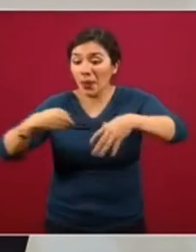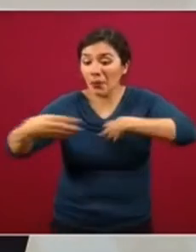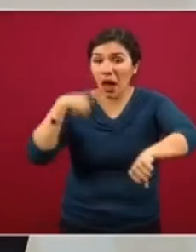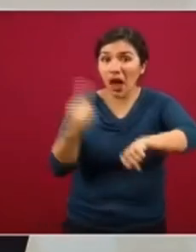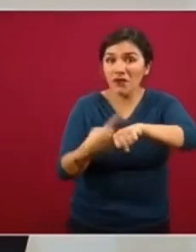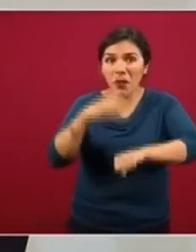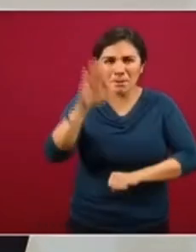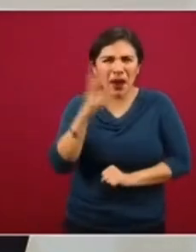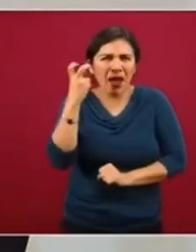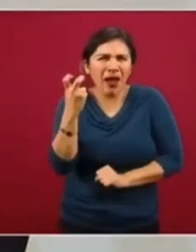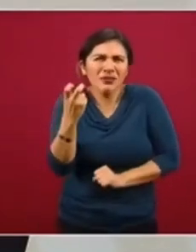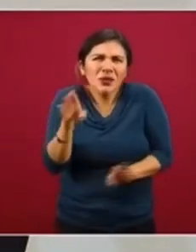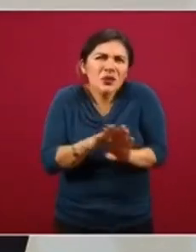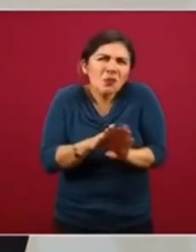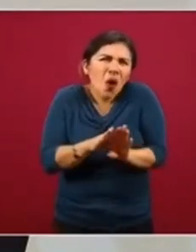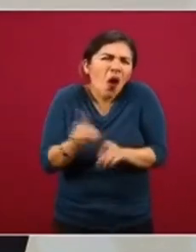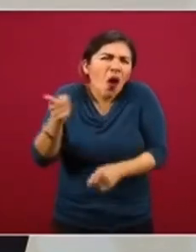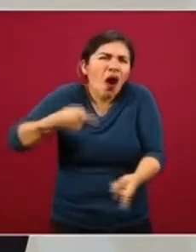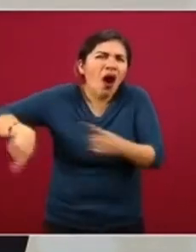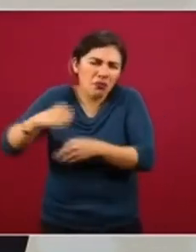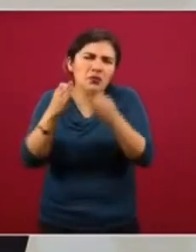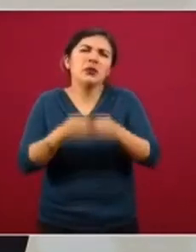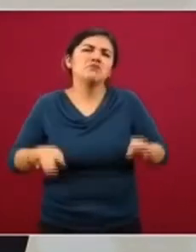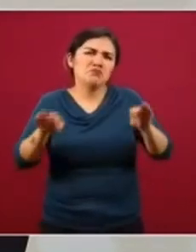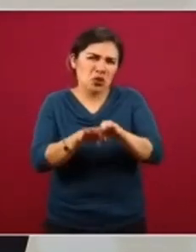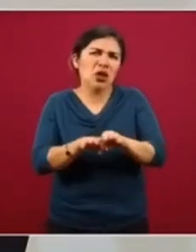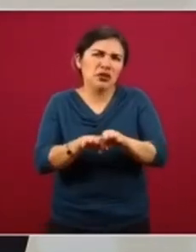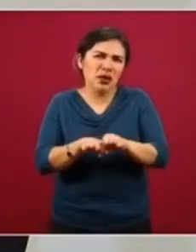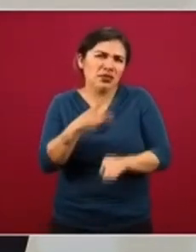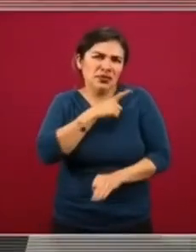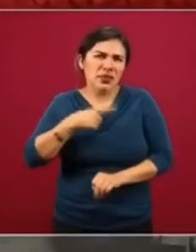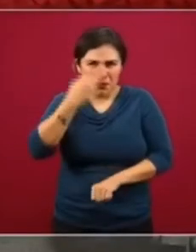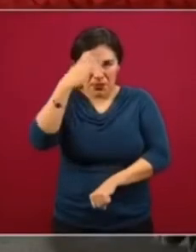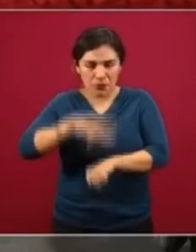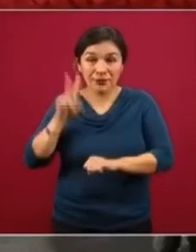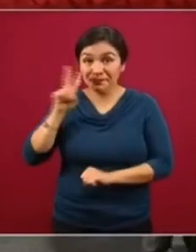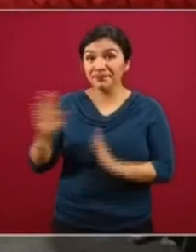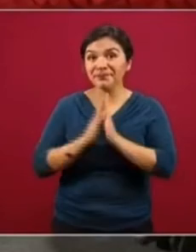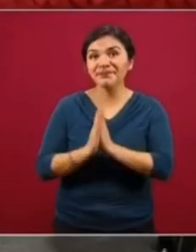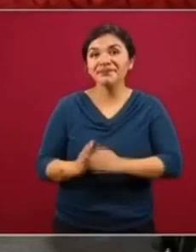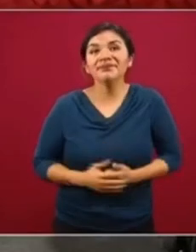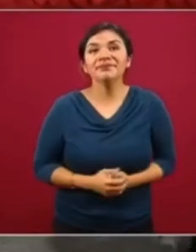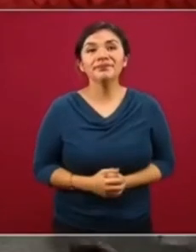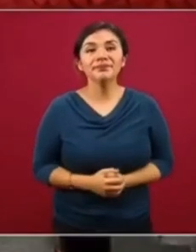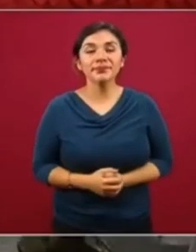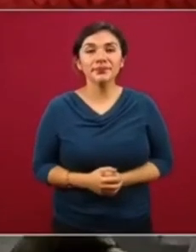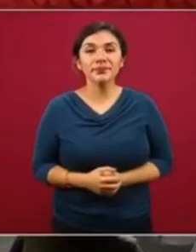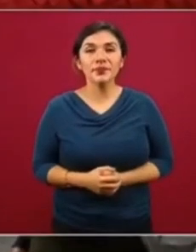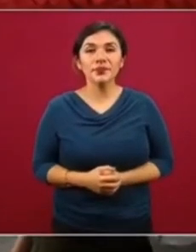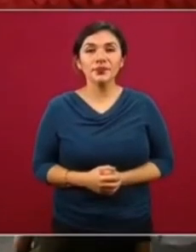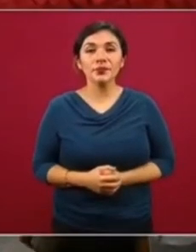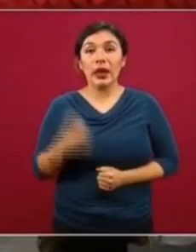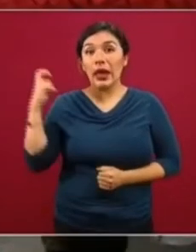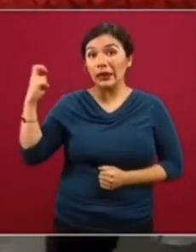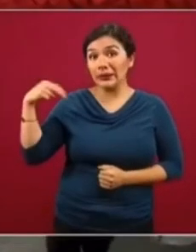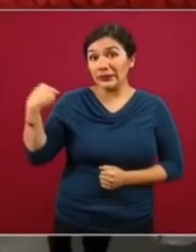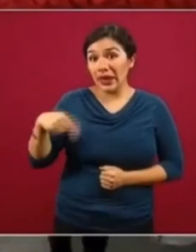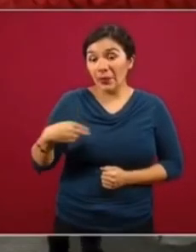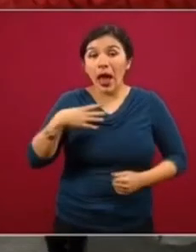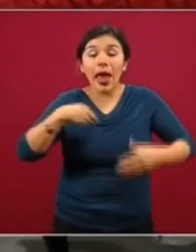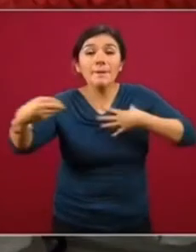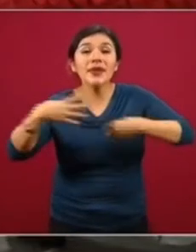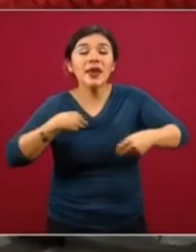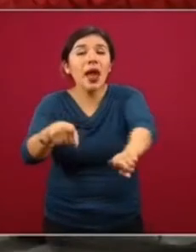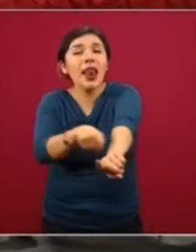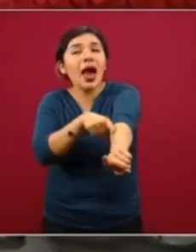epidemia, que parece que es algo que desde luego es importante tener en mente. Por favor. El video se llama La